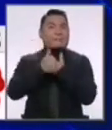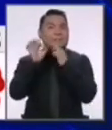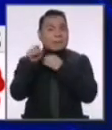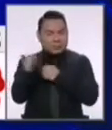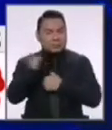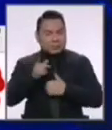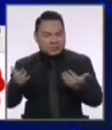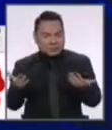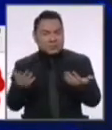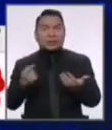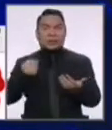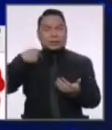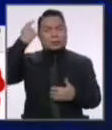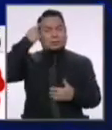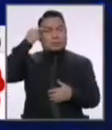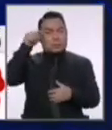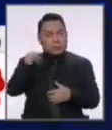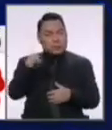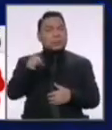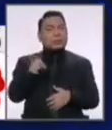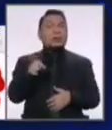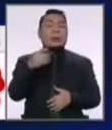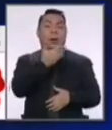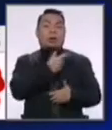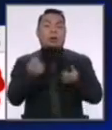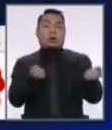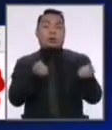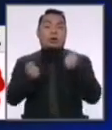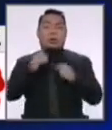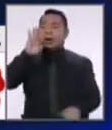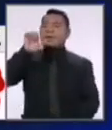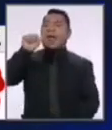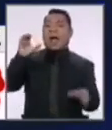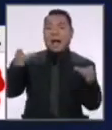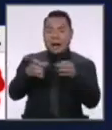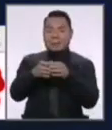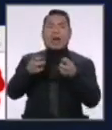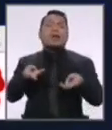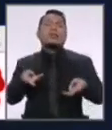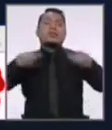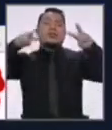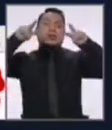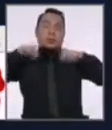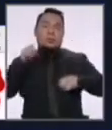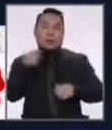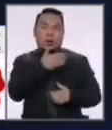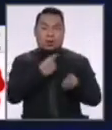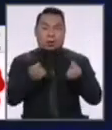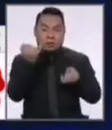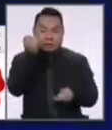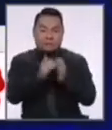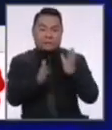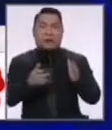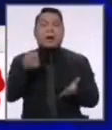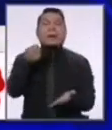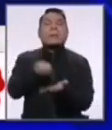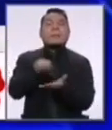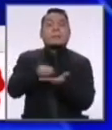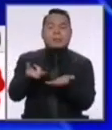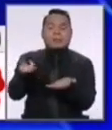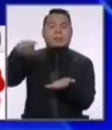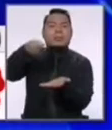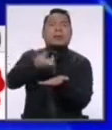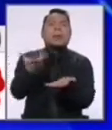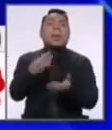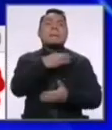Nosotros proponemos frente a ello que el gobierno del Frente Amplio duplique al término de su gobierno el presupuesto